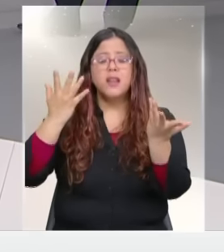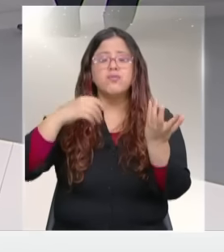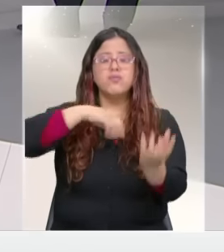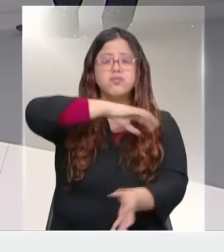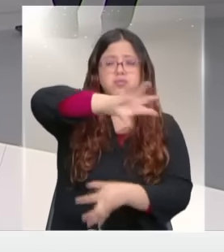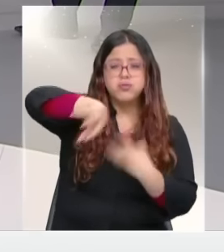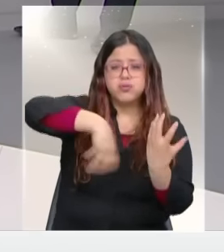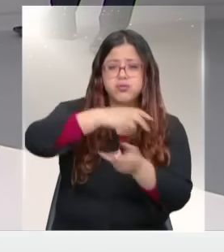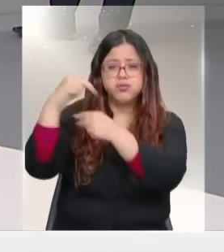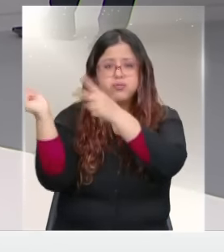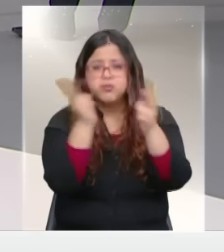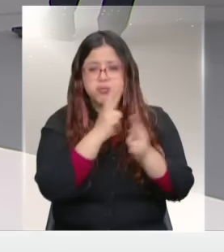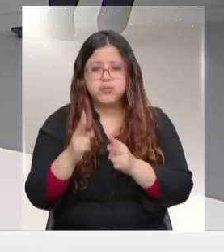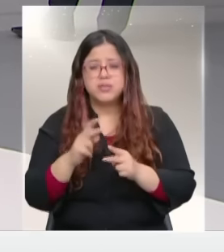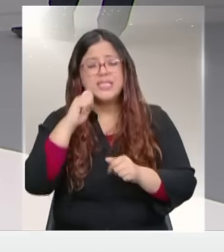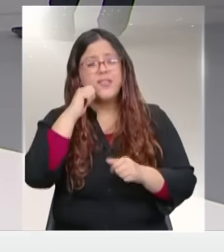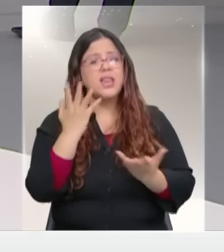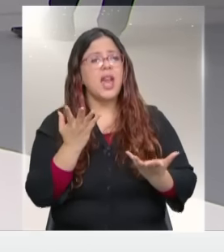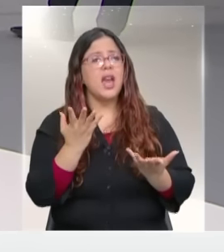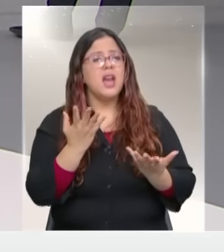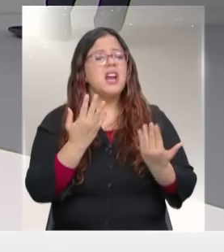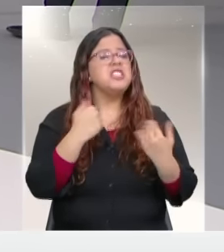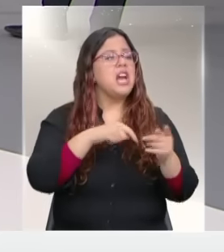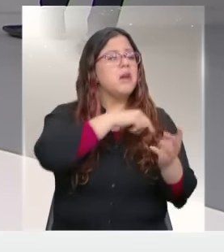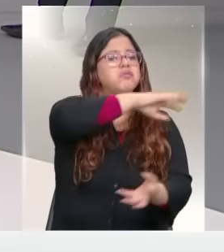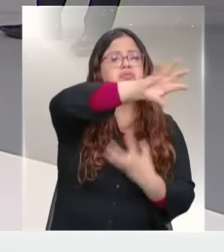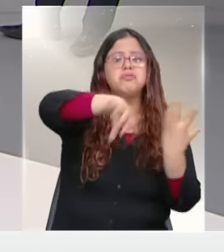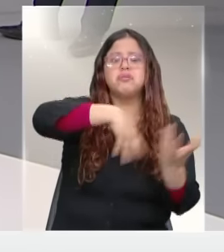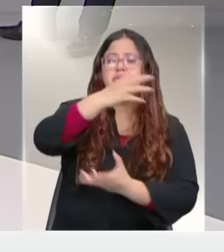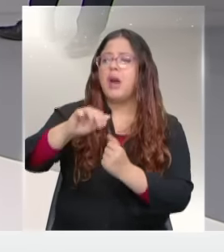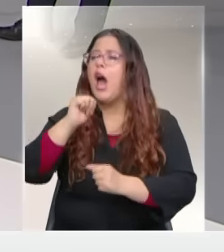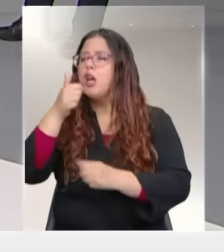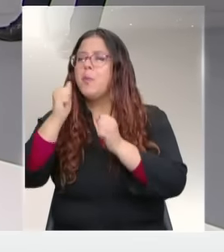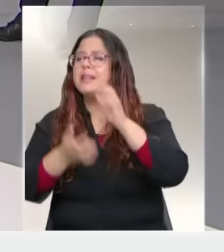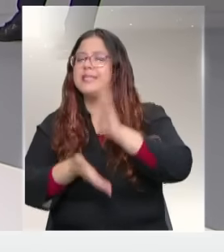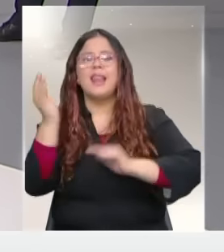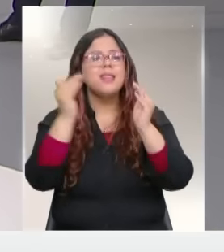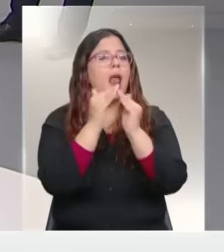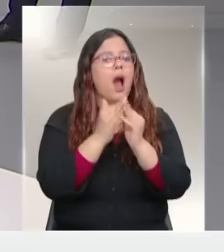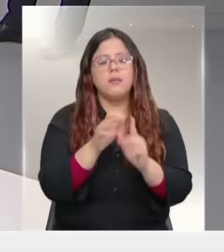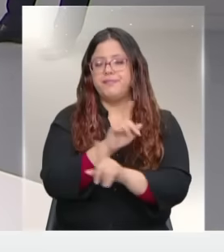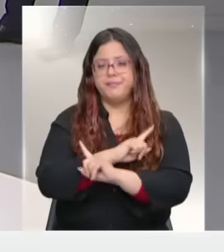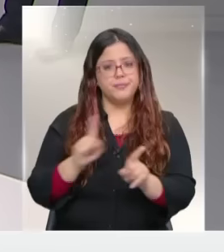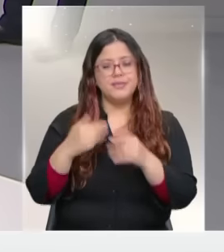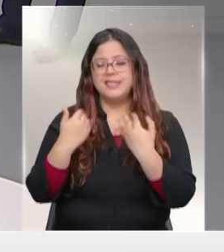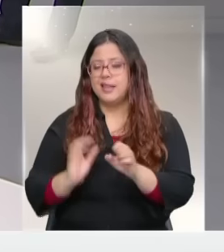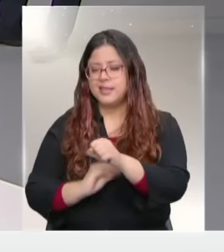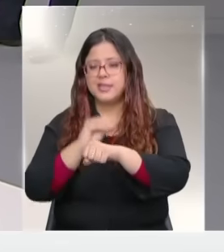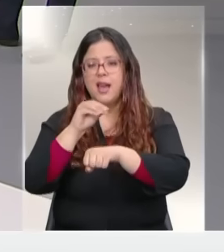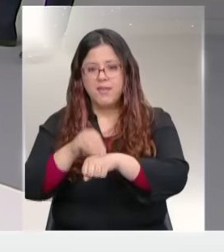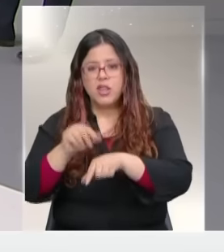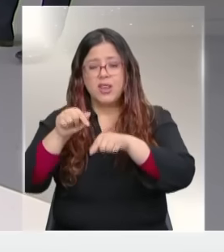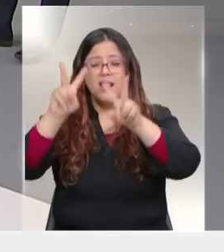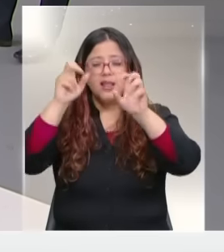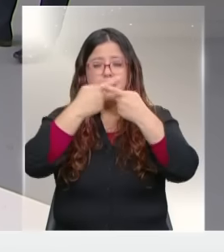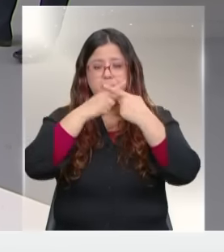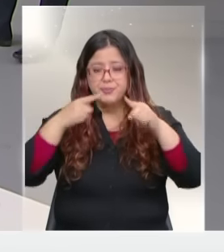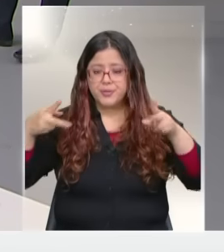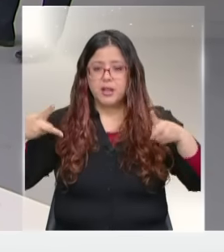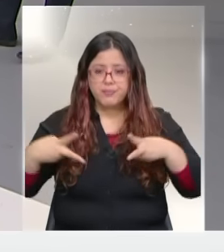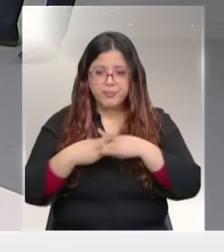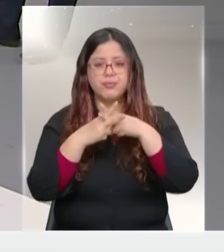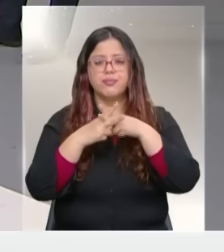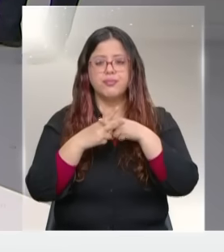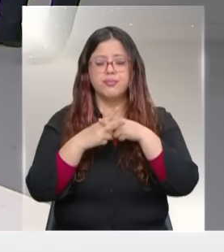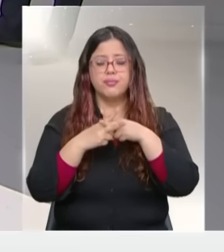huracán no duran un día. No es que al otro día pasó el huracán y la gente vaya a poder salir de sus casas. Ya se ha advertido que el sistema eléctrico va a estar cortado